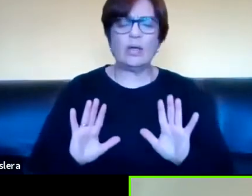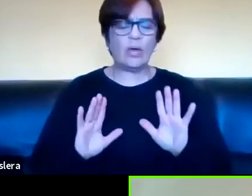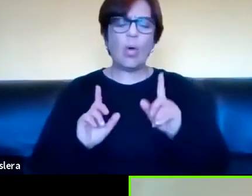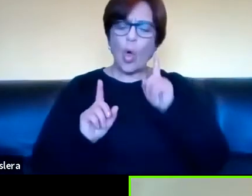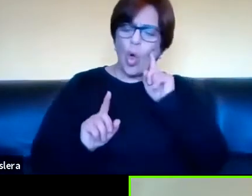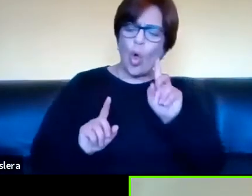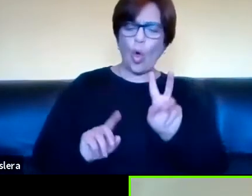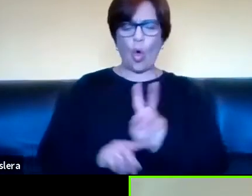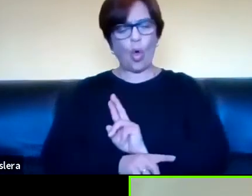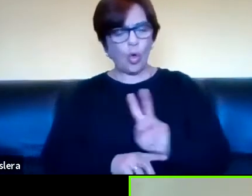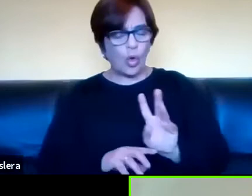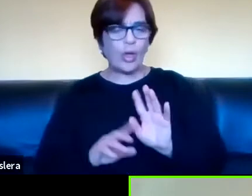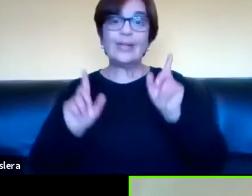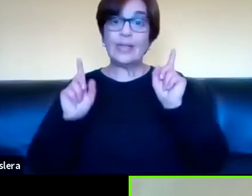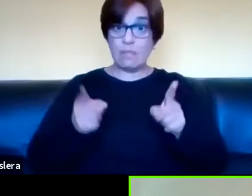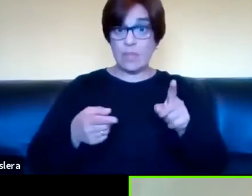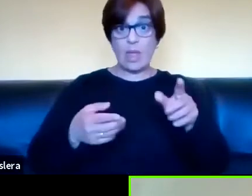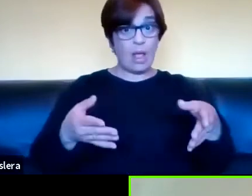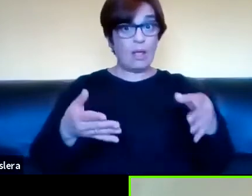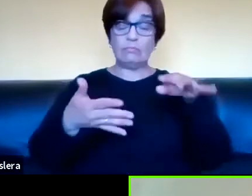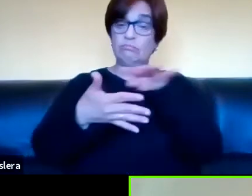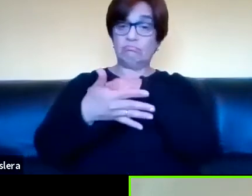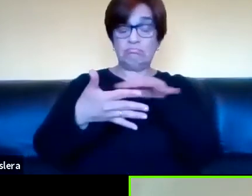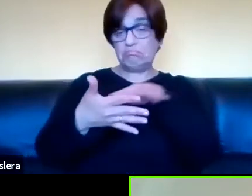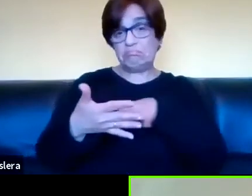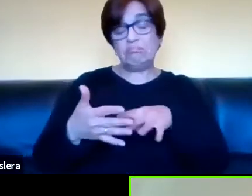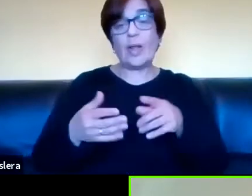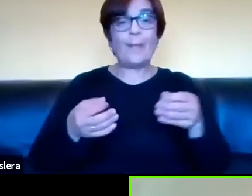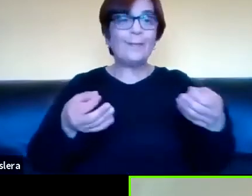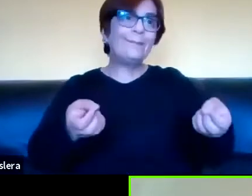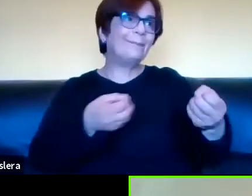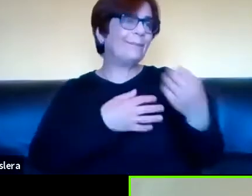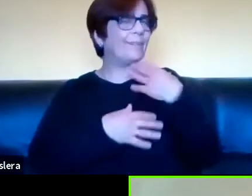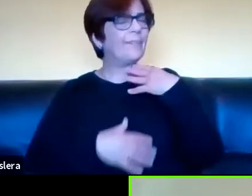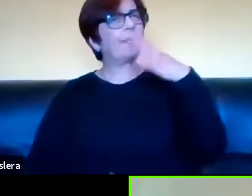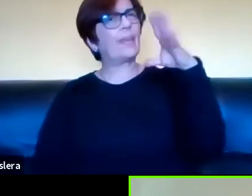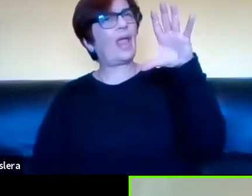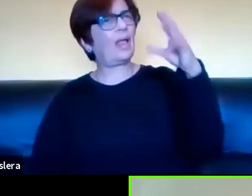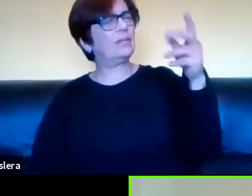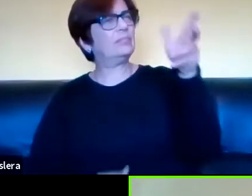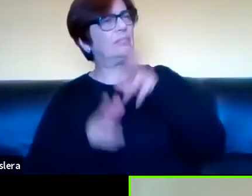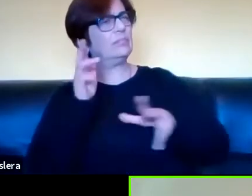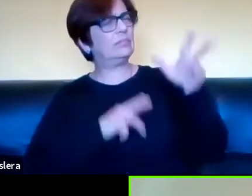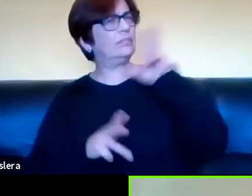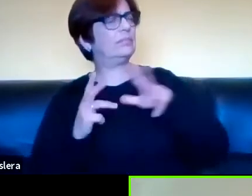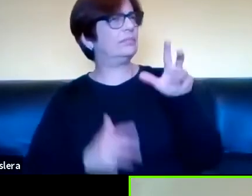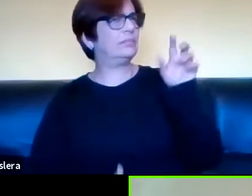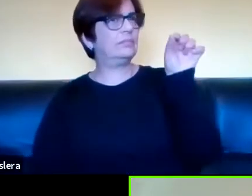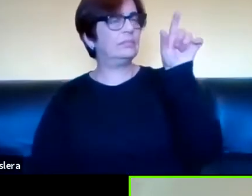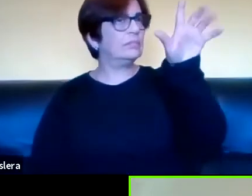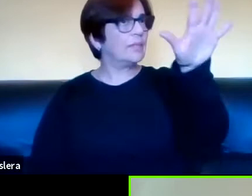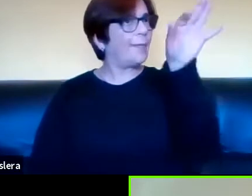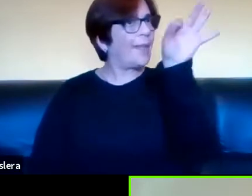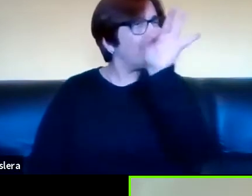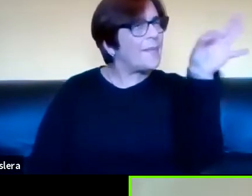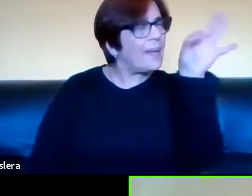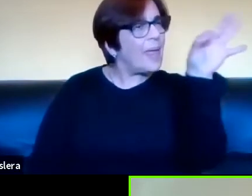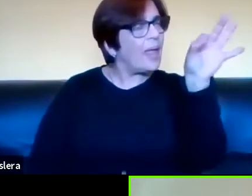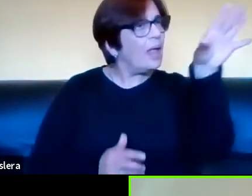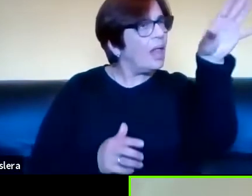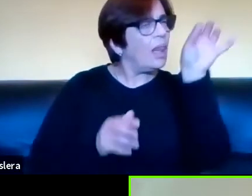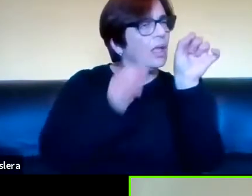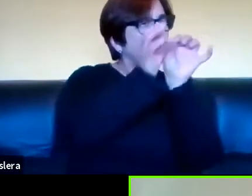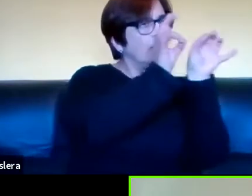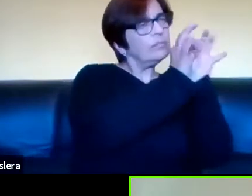control, también en la lectura, yo por ejemplo cuando recibo un texto oral no tengo posibilidad de subrayar el texto oral, de sacar notas al